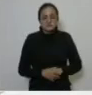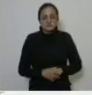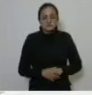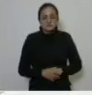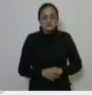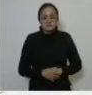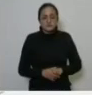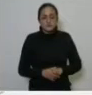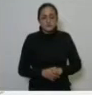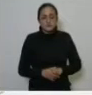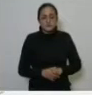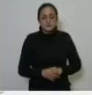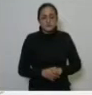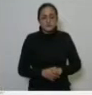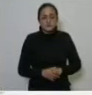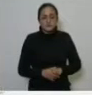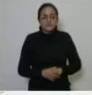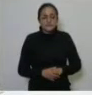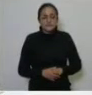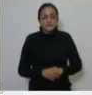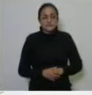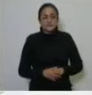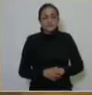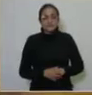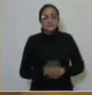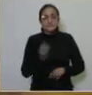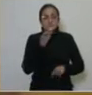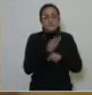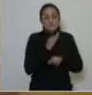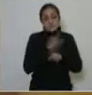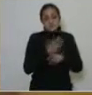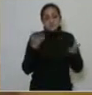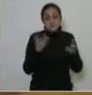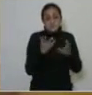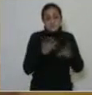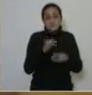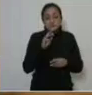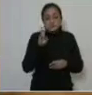Sin duda que tiene que ver con una investigación que se está llevando a cabo.